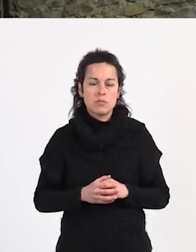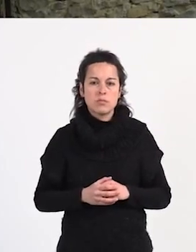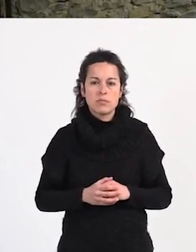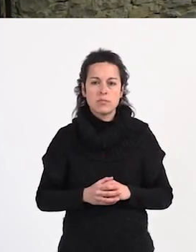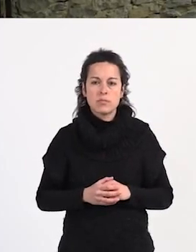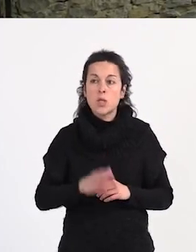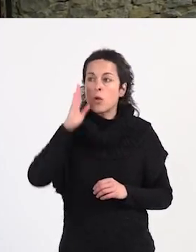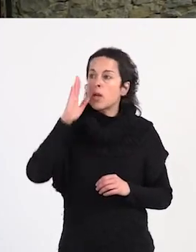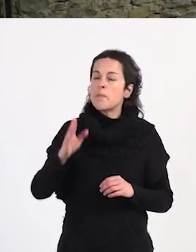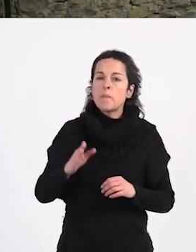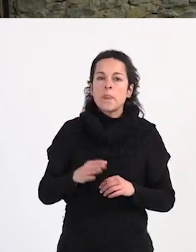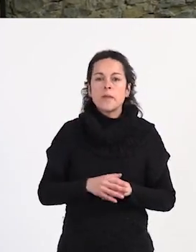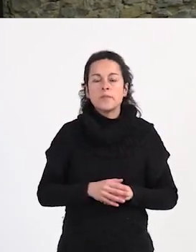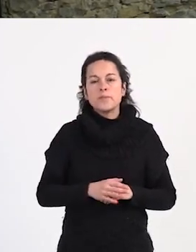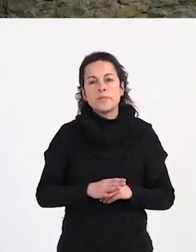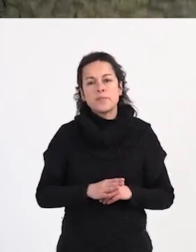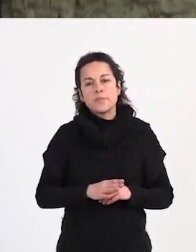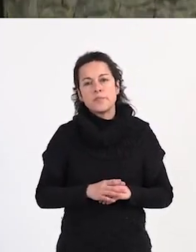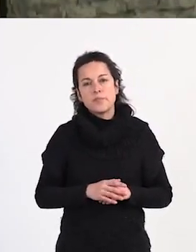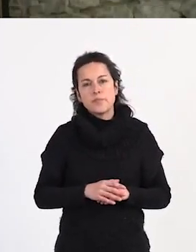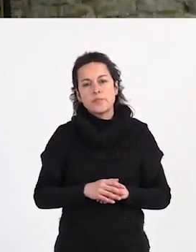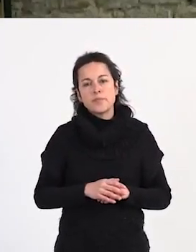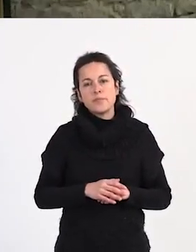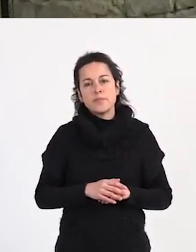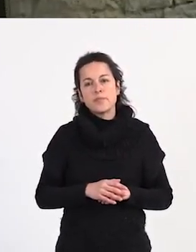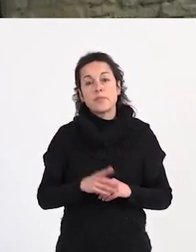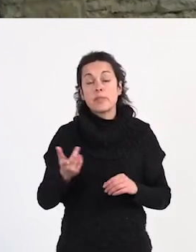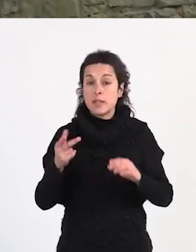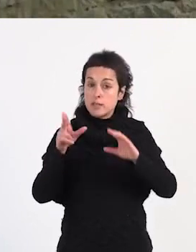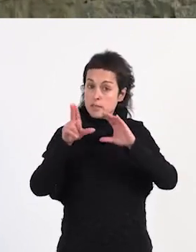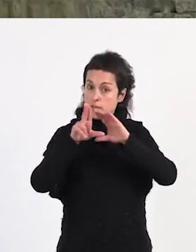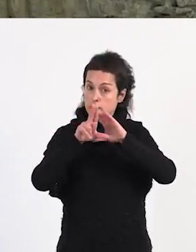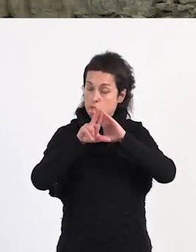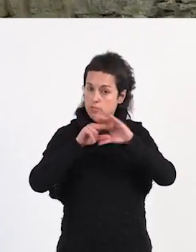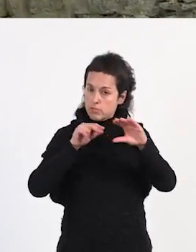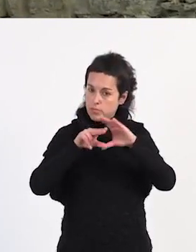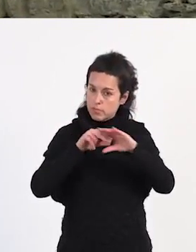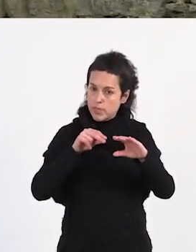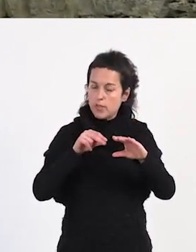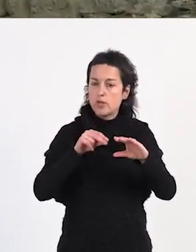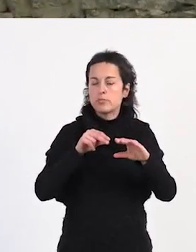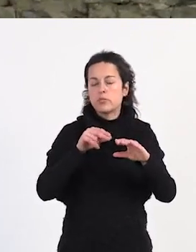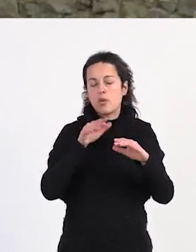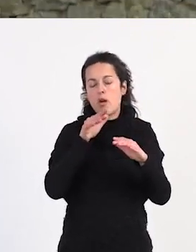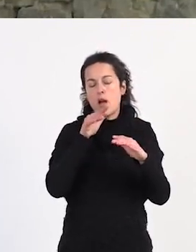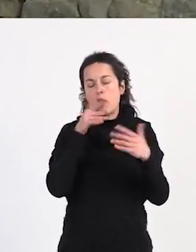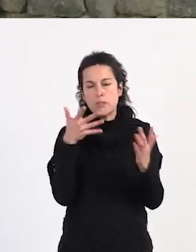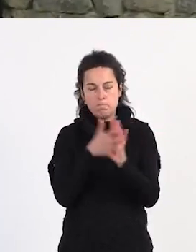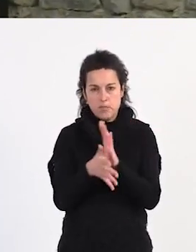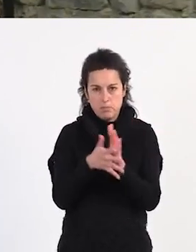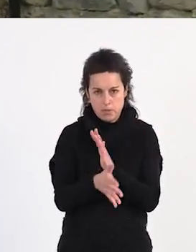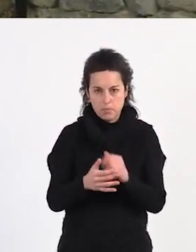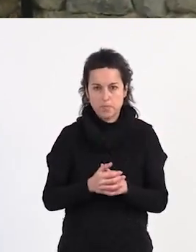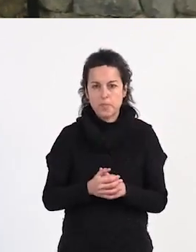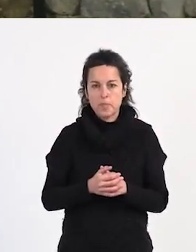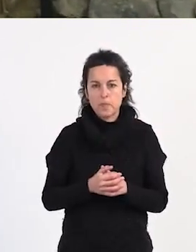Hola, ahí va. Vale. Este video que han hecho, comento un poco ahora mismo, todo lo que